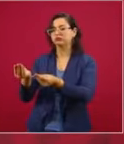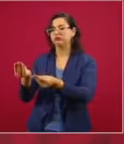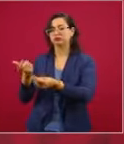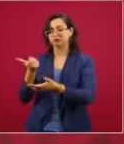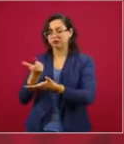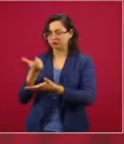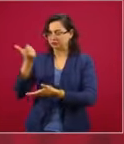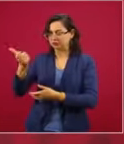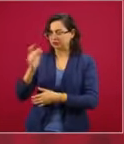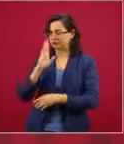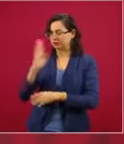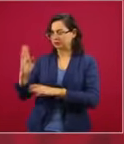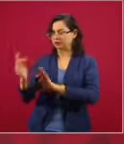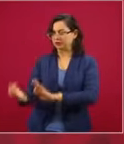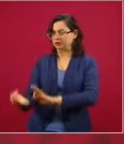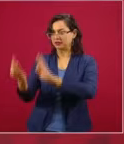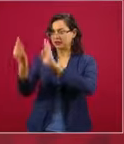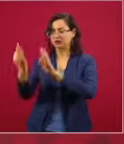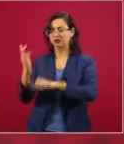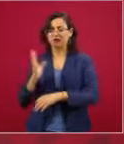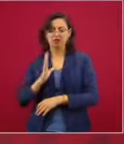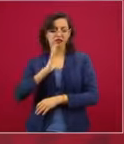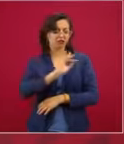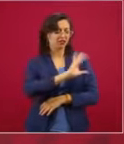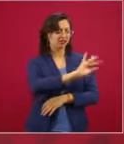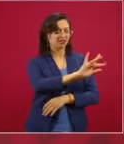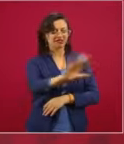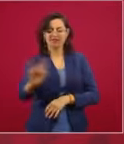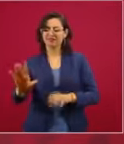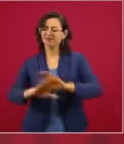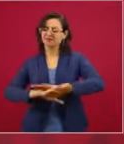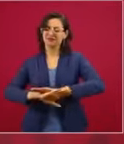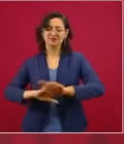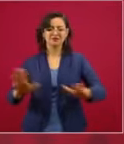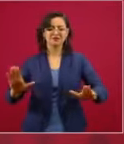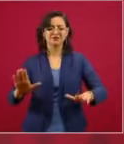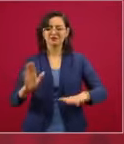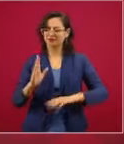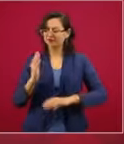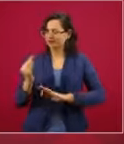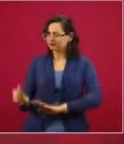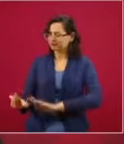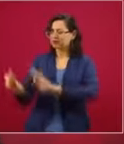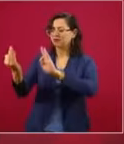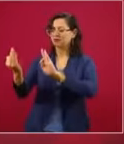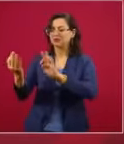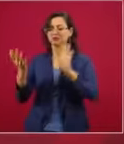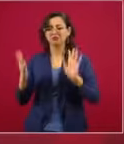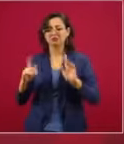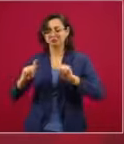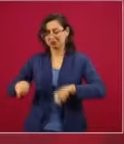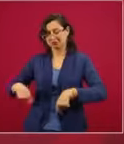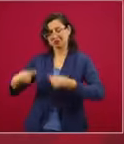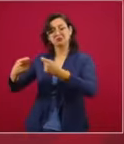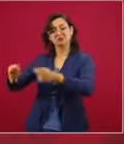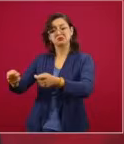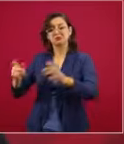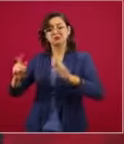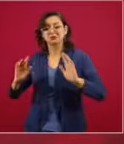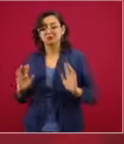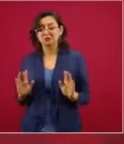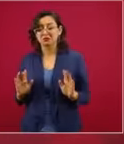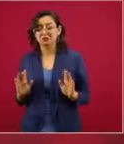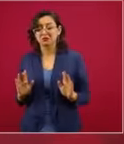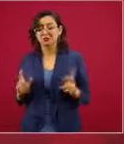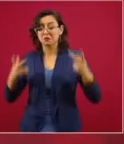y que confiemos en la inteligencia, en la